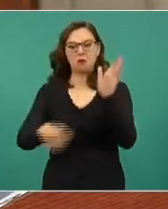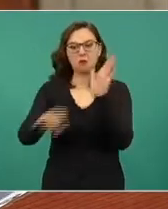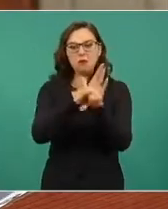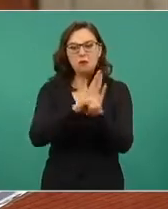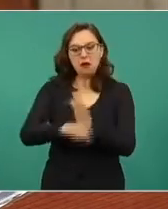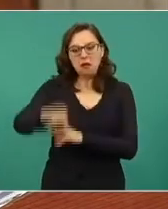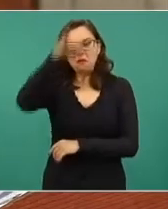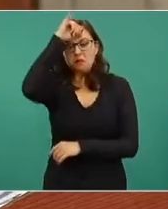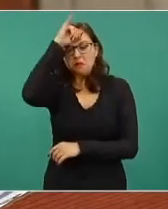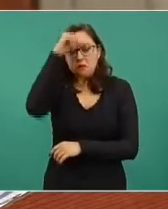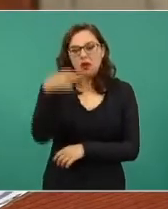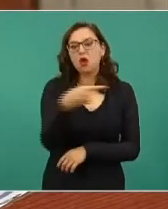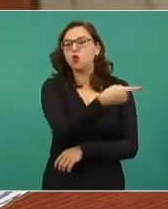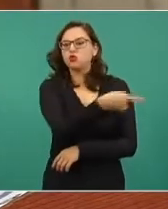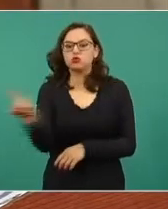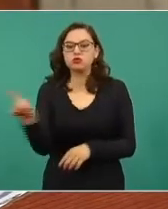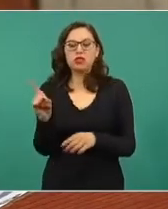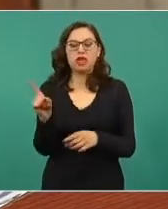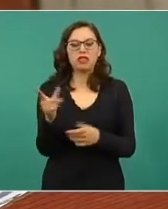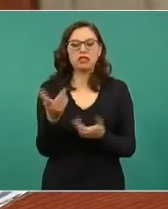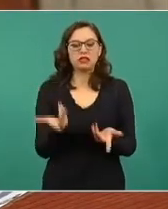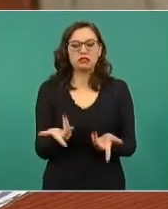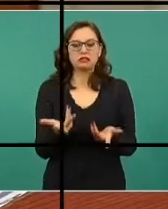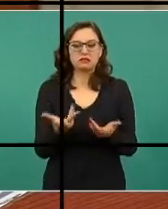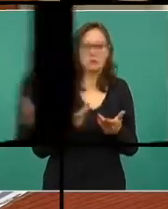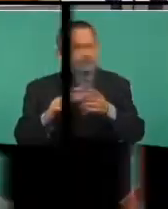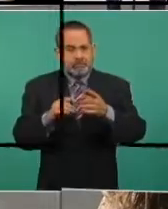ustedes y Jertz.